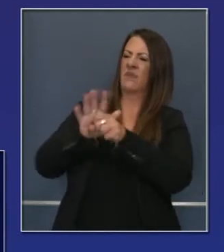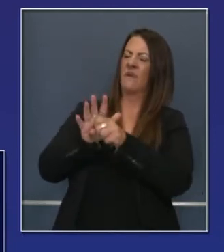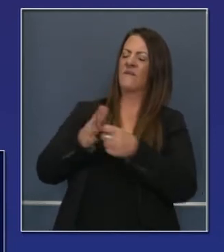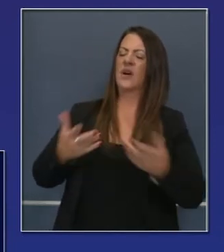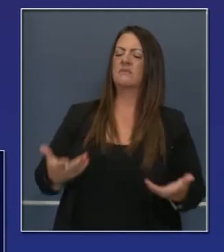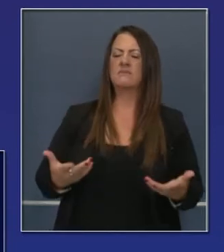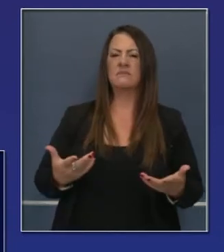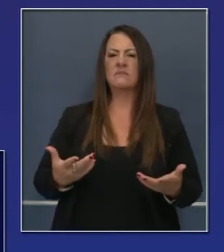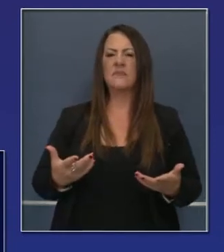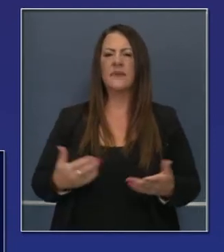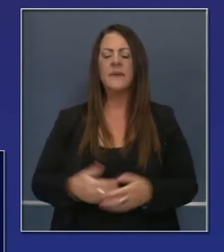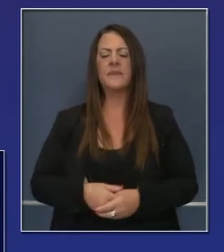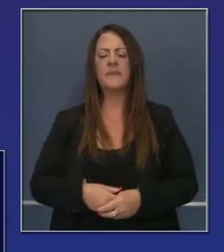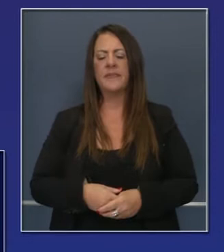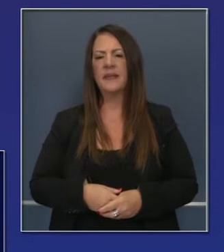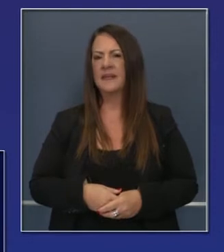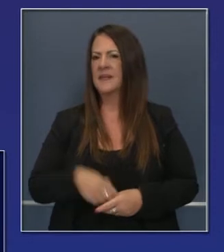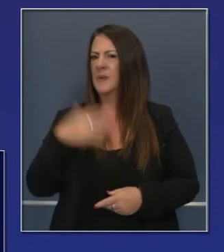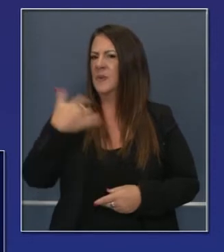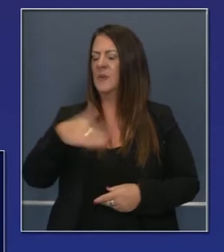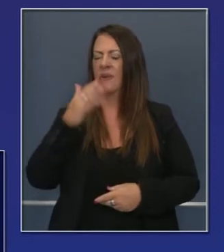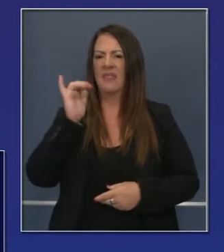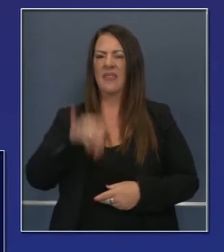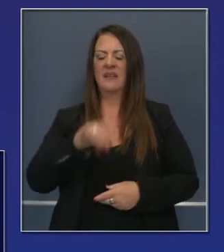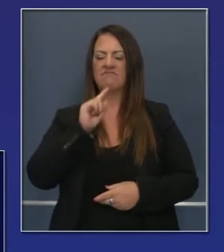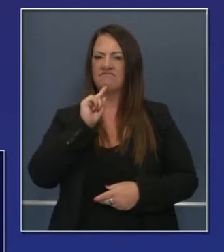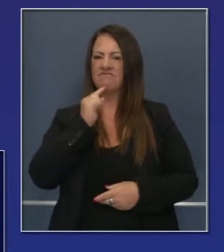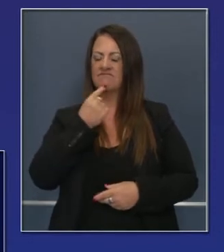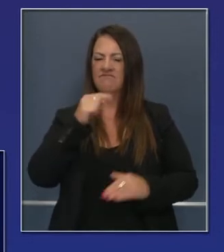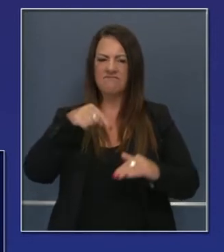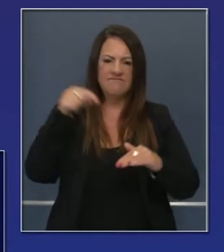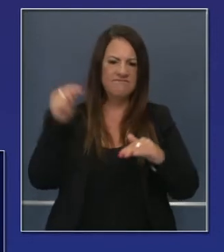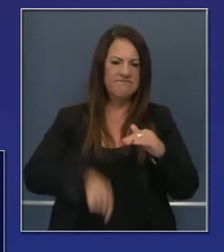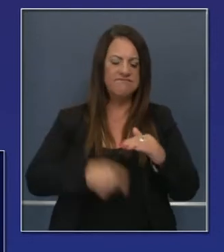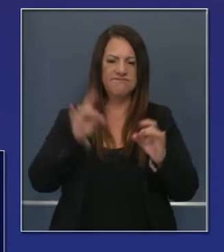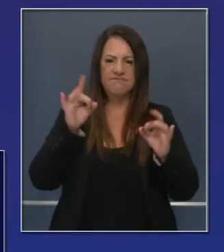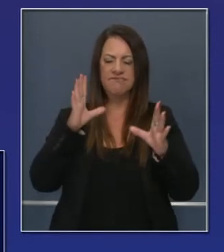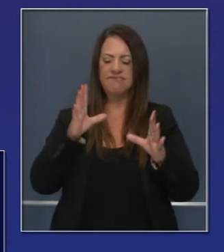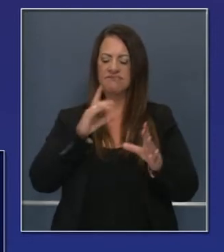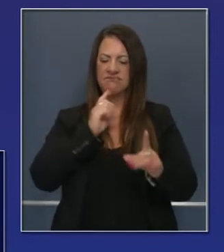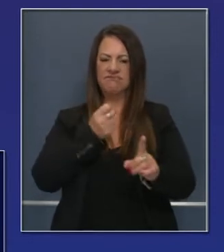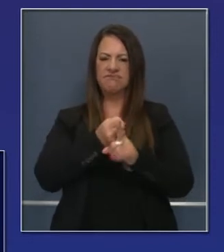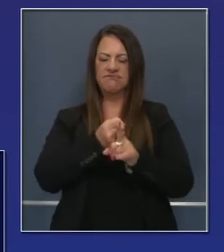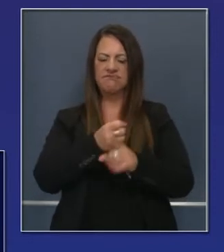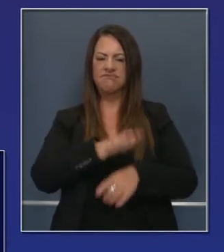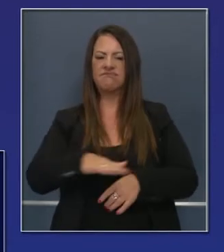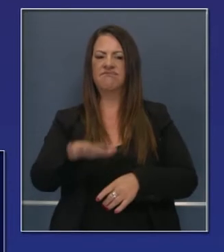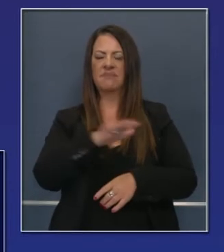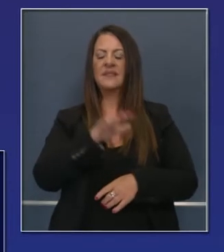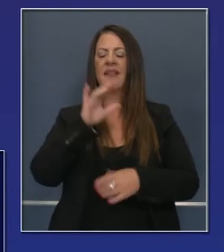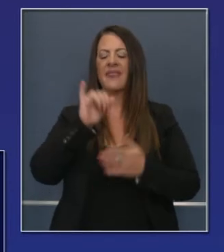empezado. La pandemia y eso es profundamente y claramente algo de gran impacto.